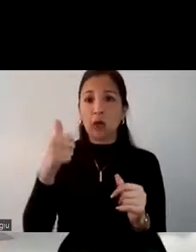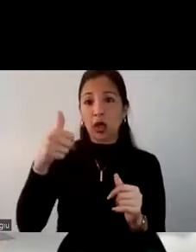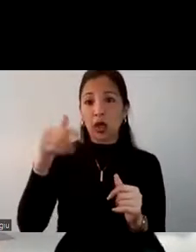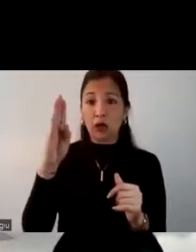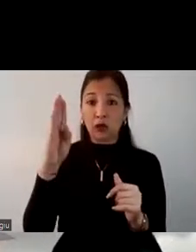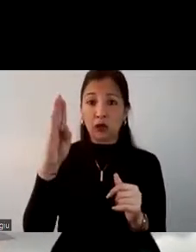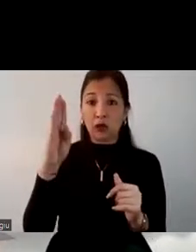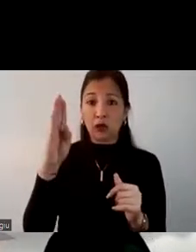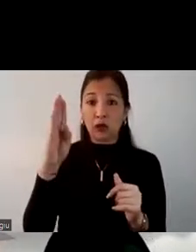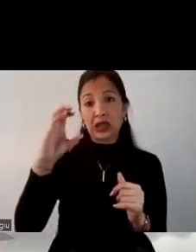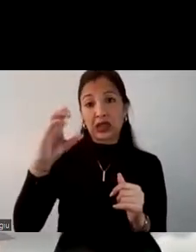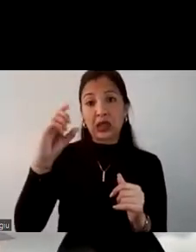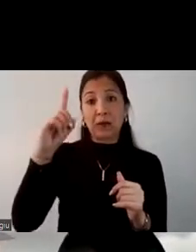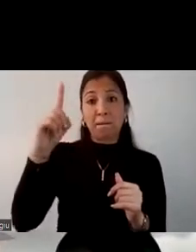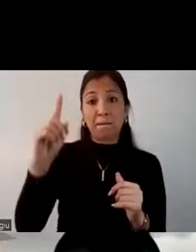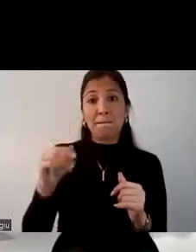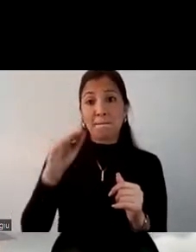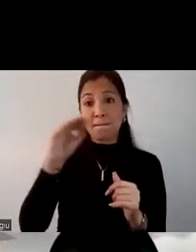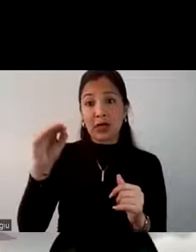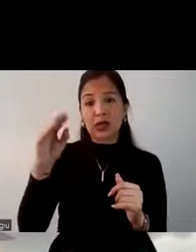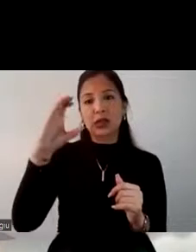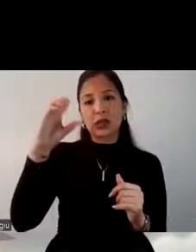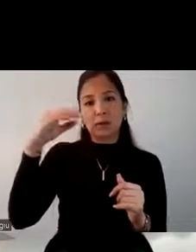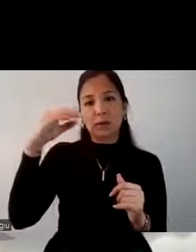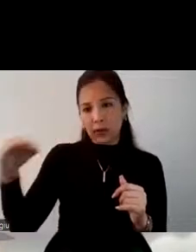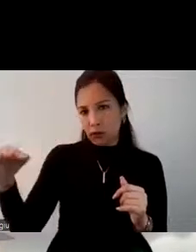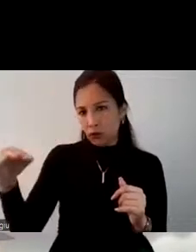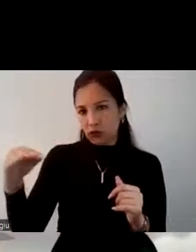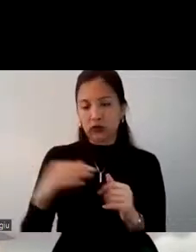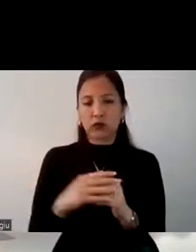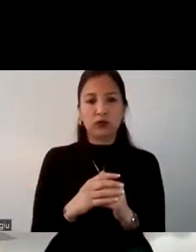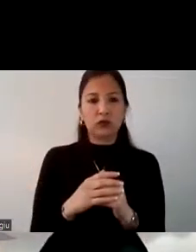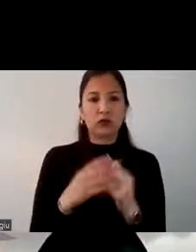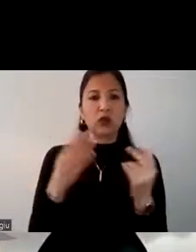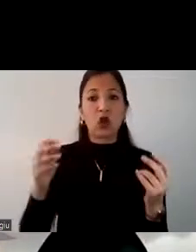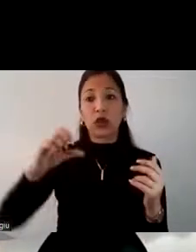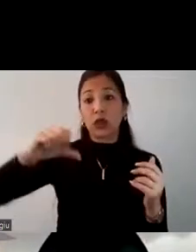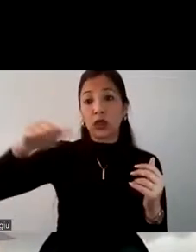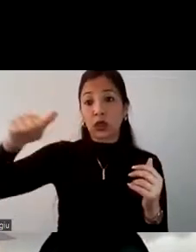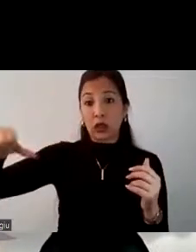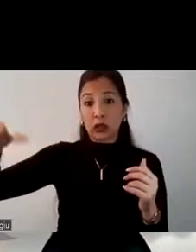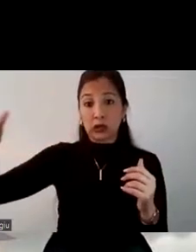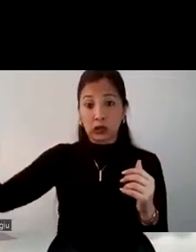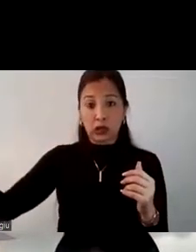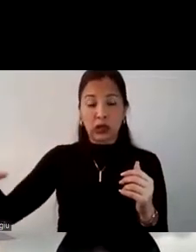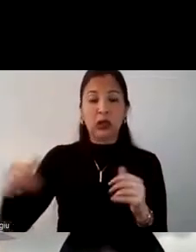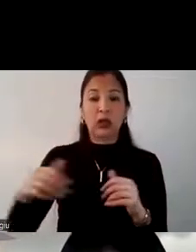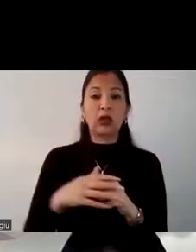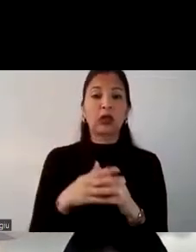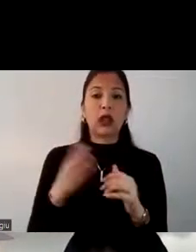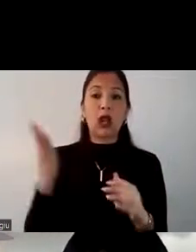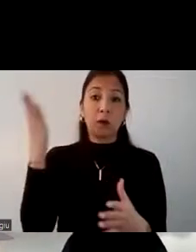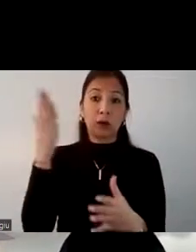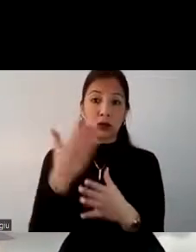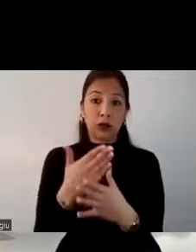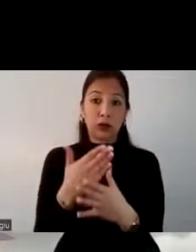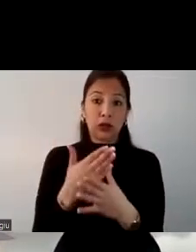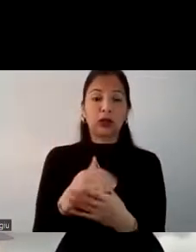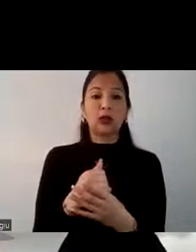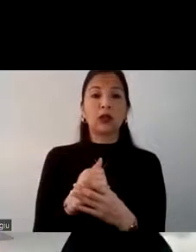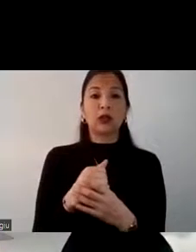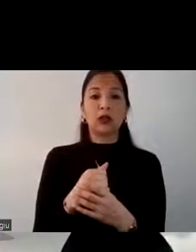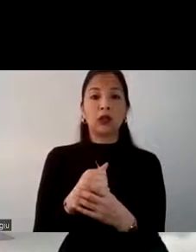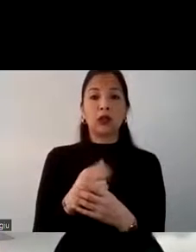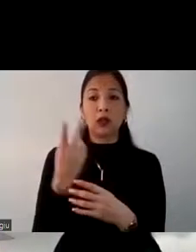B y C más y C menos. Lugar de residencia en la sierra por más de la mitad de ellos. Y también